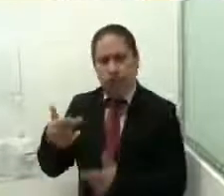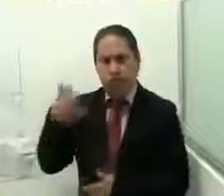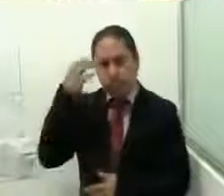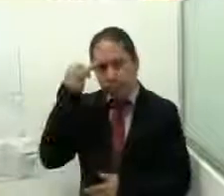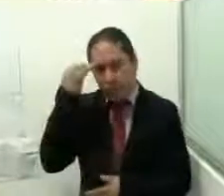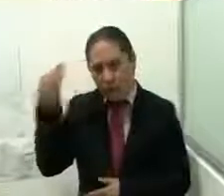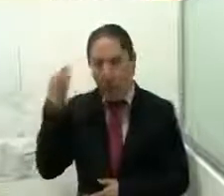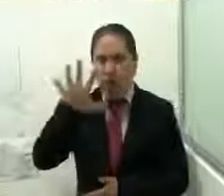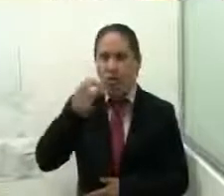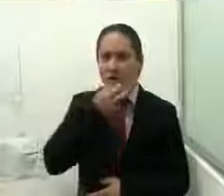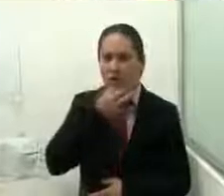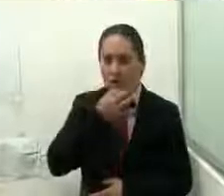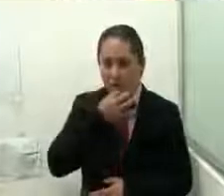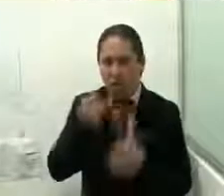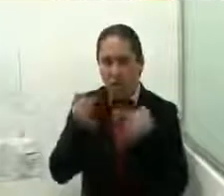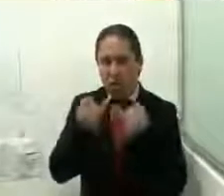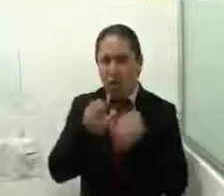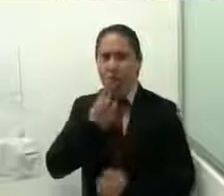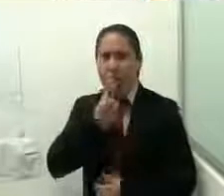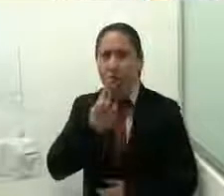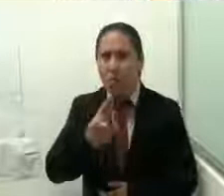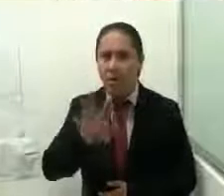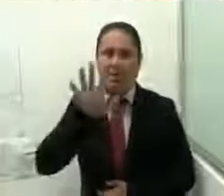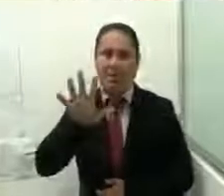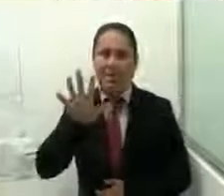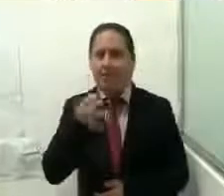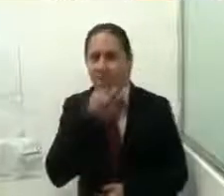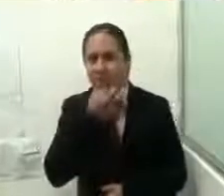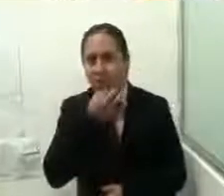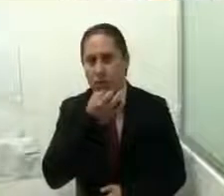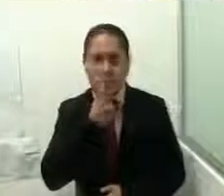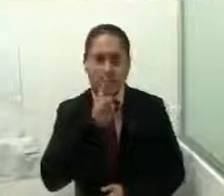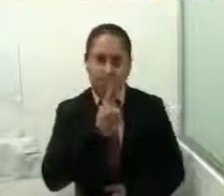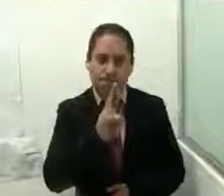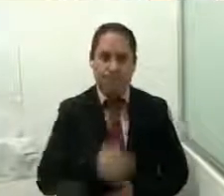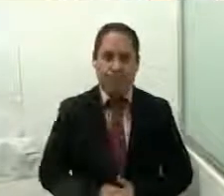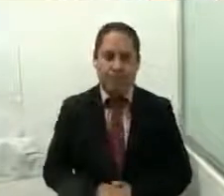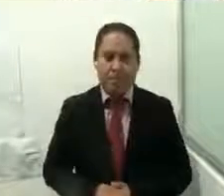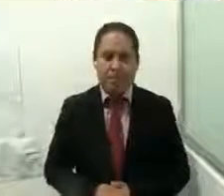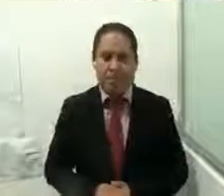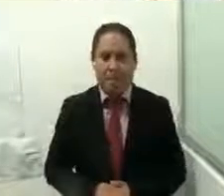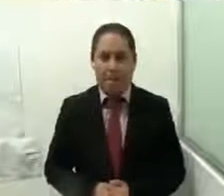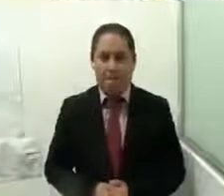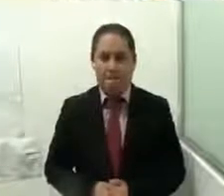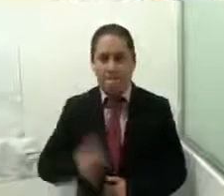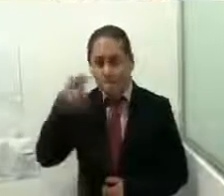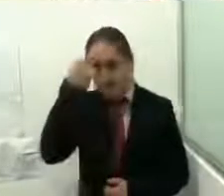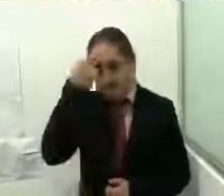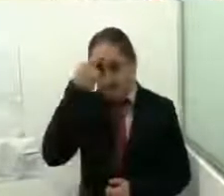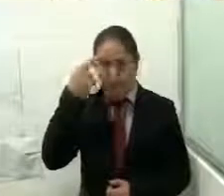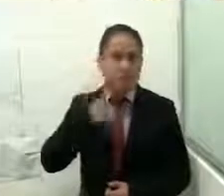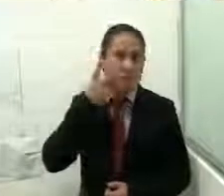dará a la compareciente un tiempo máximo de 5 minutos para su respuesta. Recordándoles a las compañeras diputadas que durante las